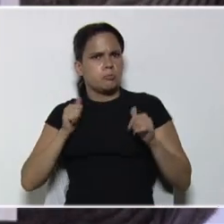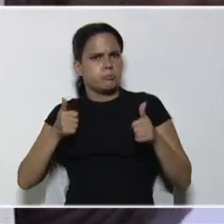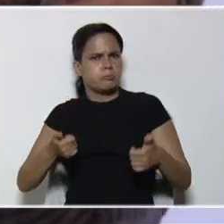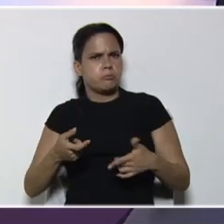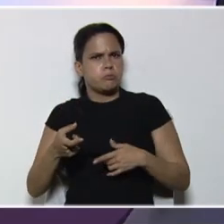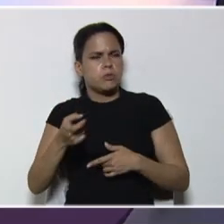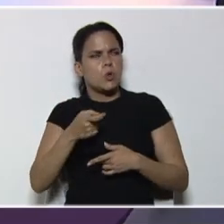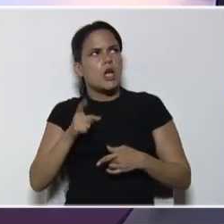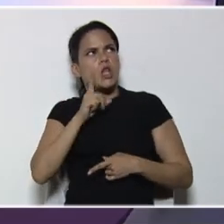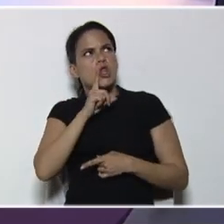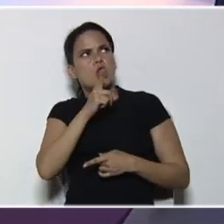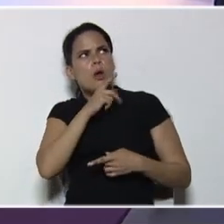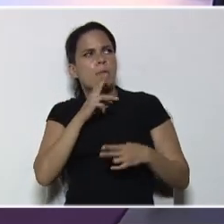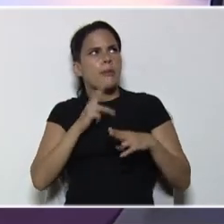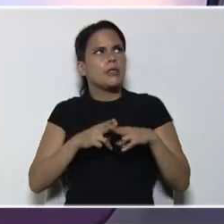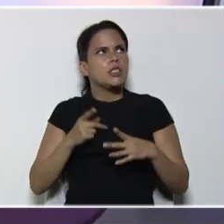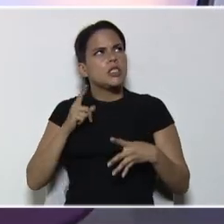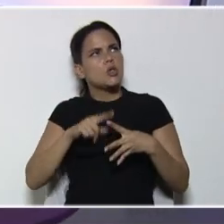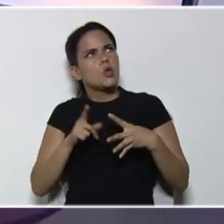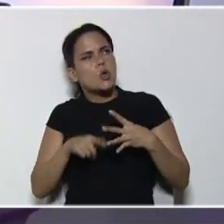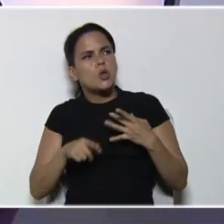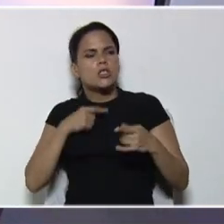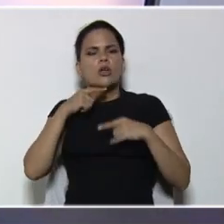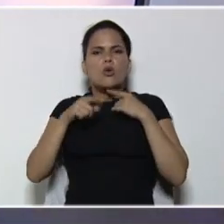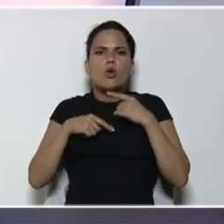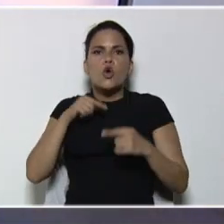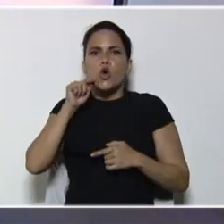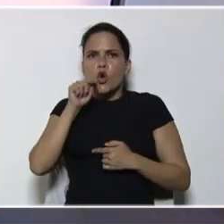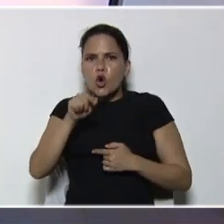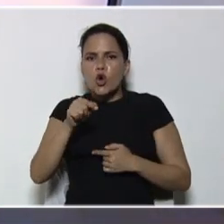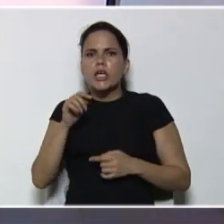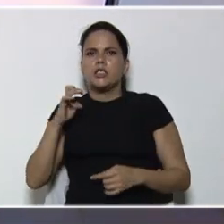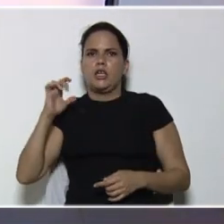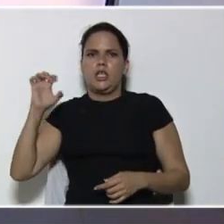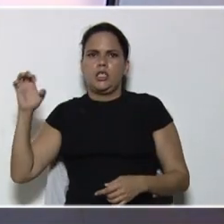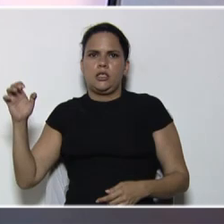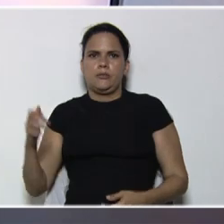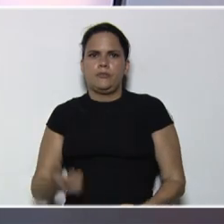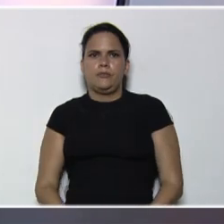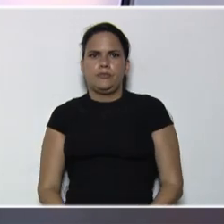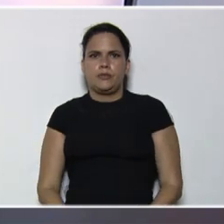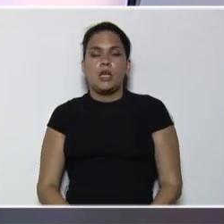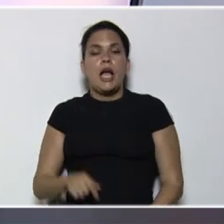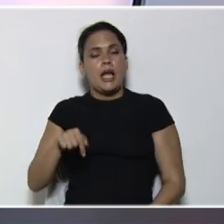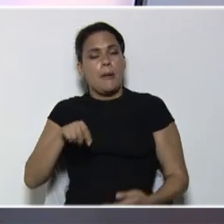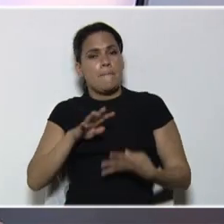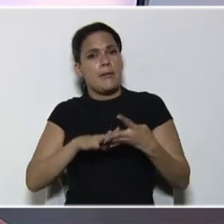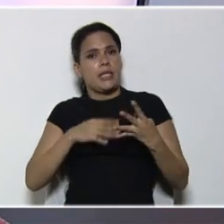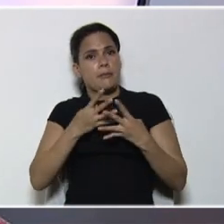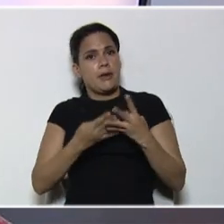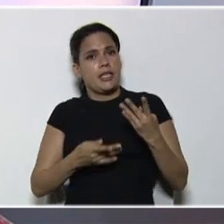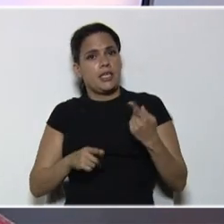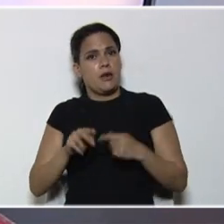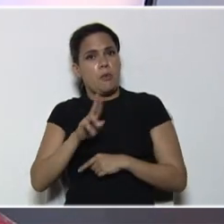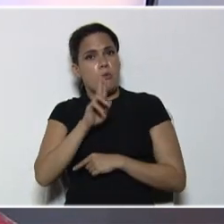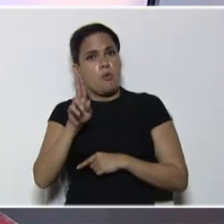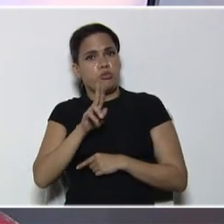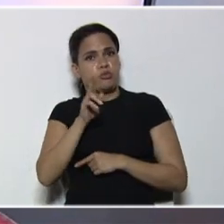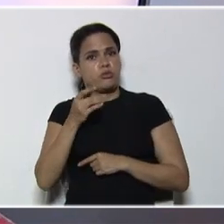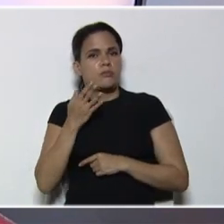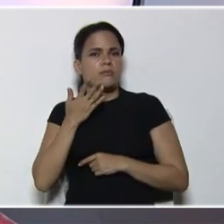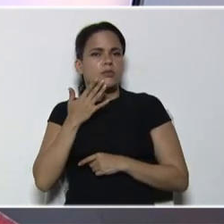buscar, nombre, apellido, cosa, con esa letra, bien, en matemática, vamos a utilizar, un ejemplo,